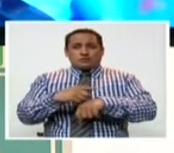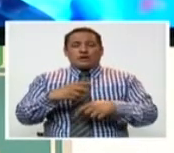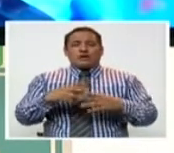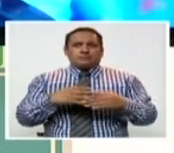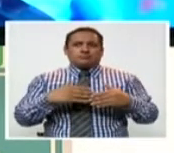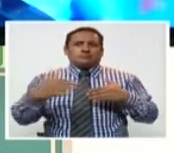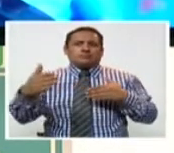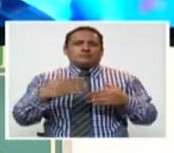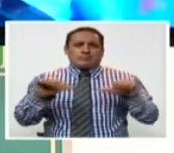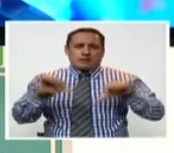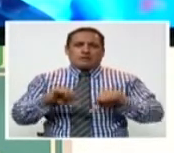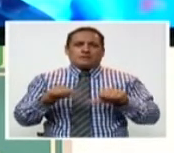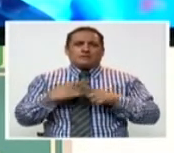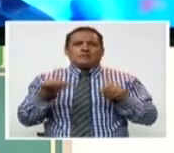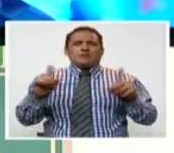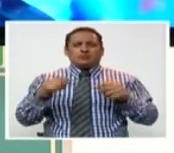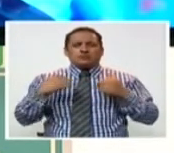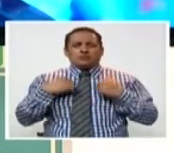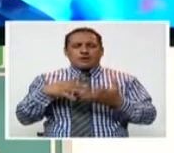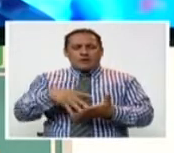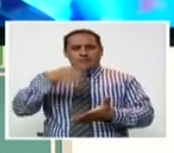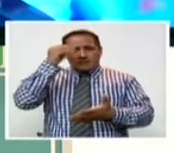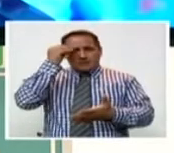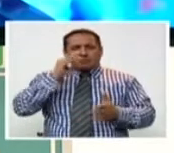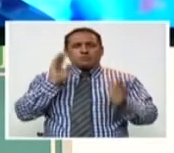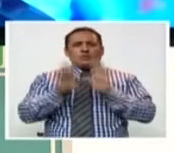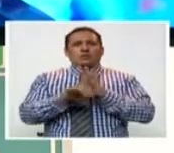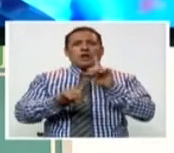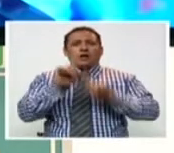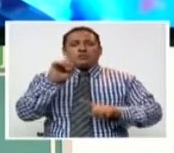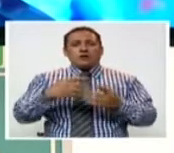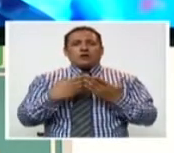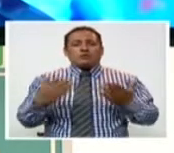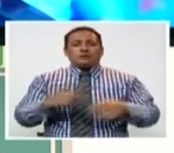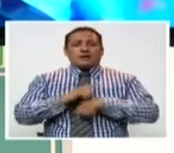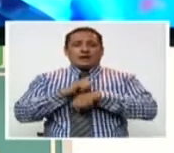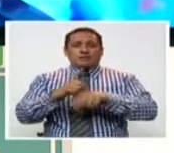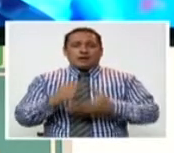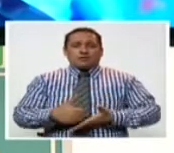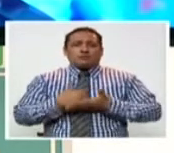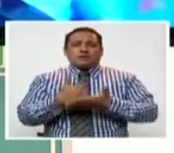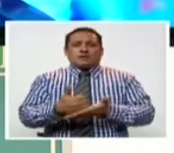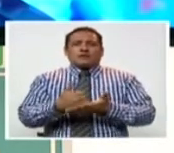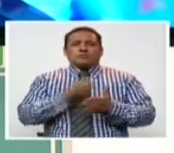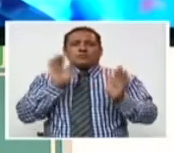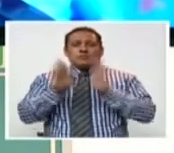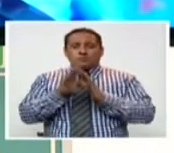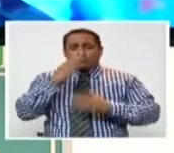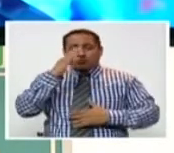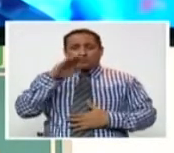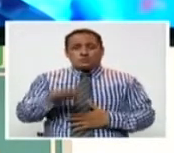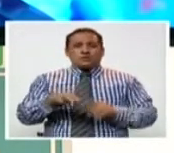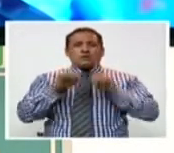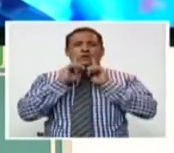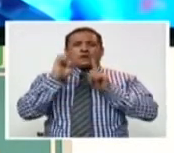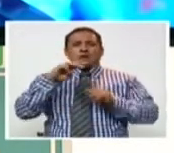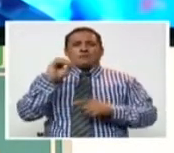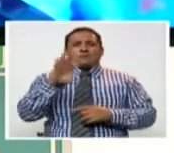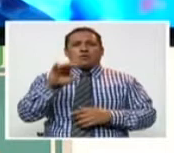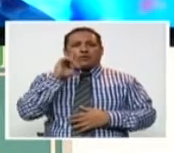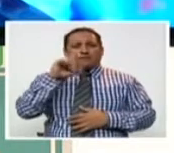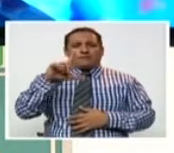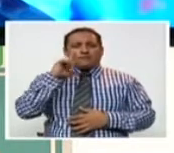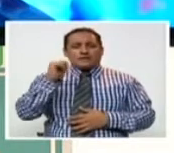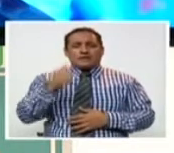el pronóstico es malo. Sin embargo, hemos aprendido que hay algunas cosas inmediatas que podemos hacer. Si un niño con hemofilia tiene